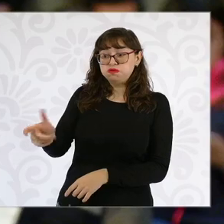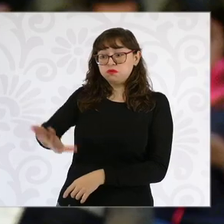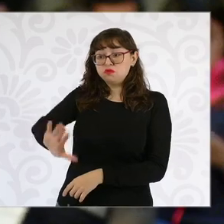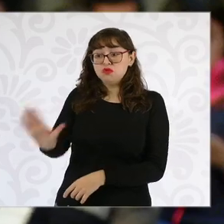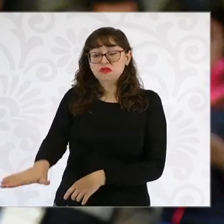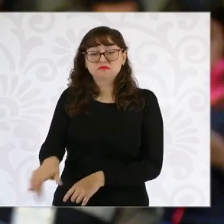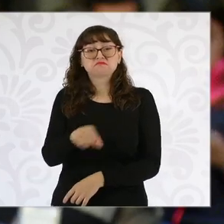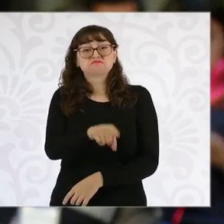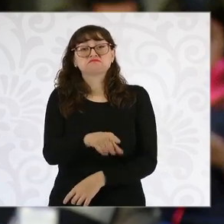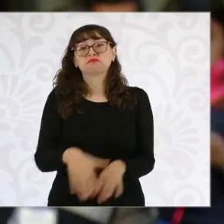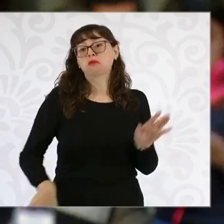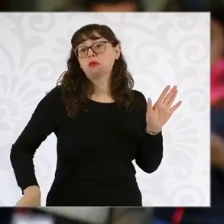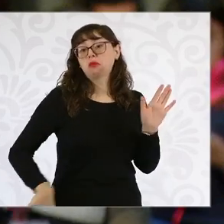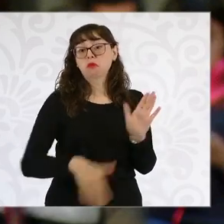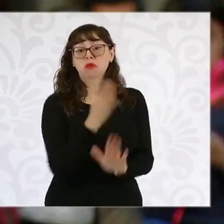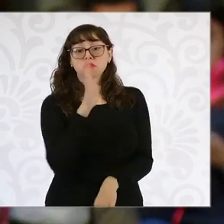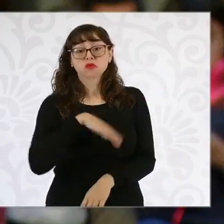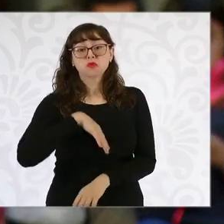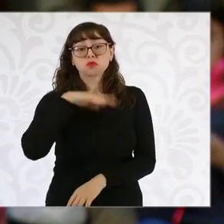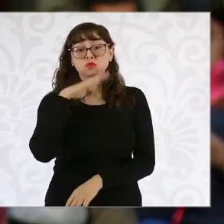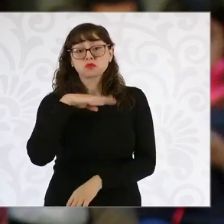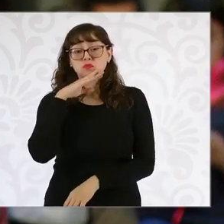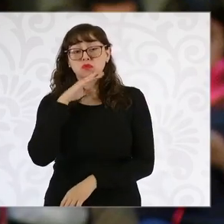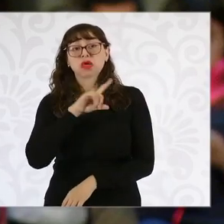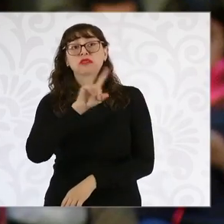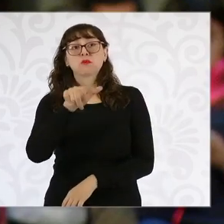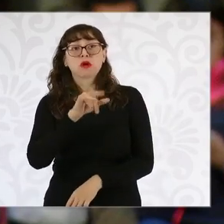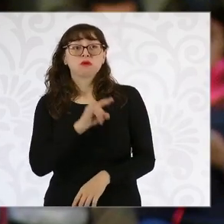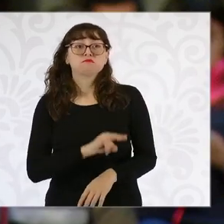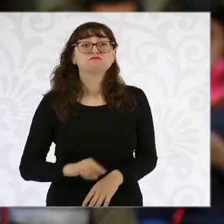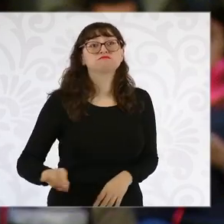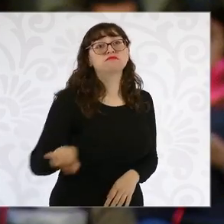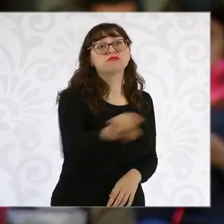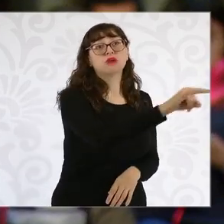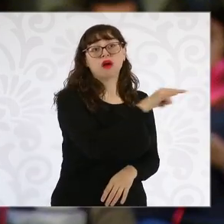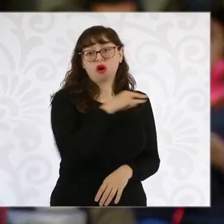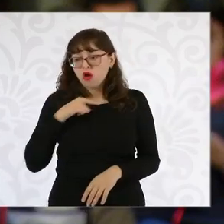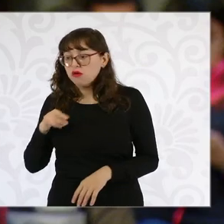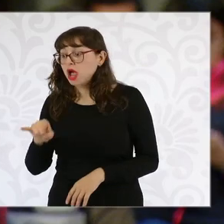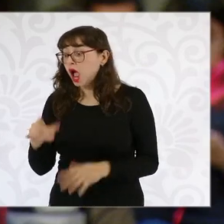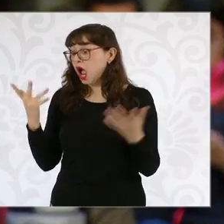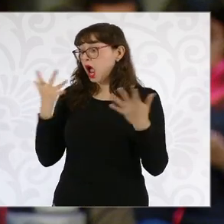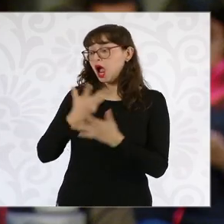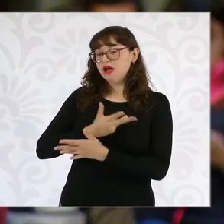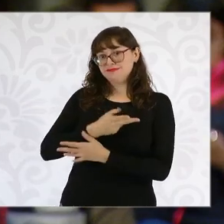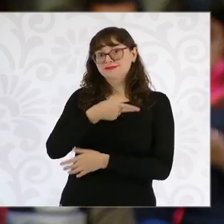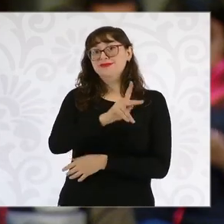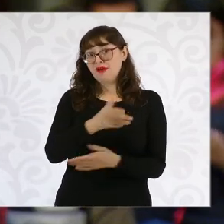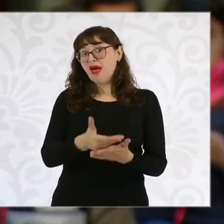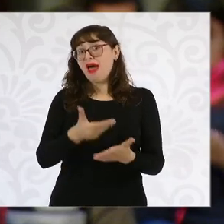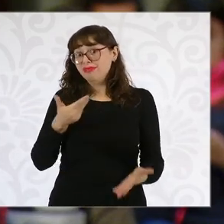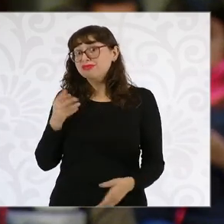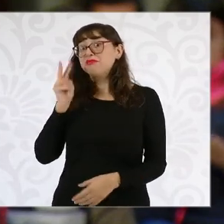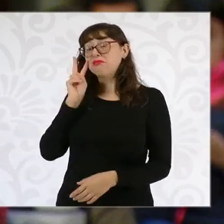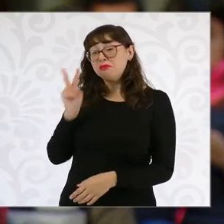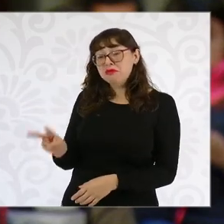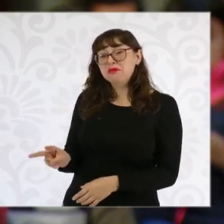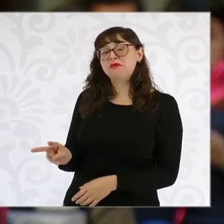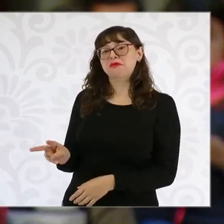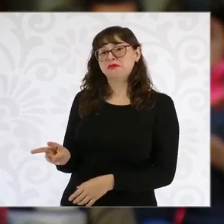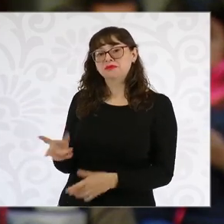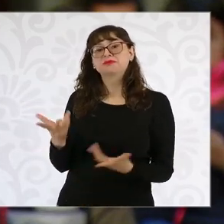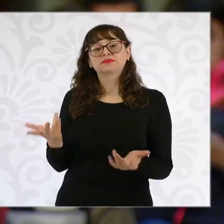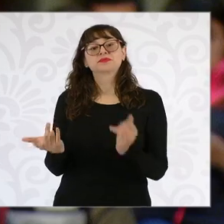regresó como si apenas se enterara del asunto. Y también a propósito de las investigaciones generadas en la Fiscalía